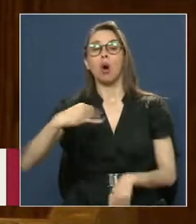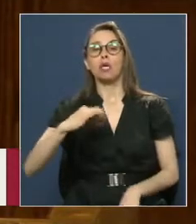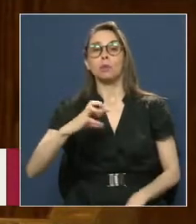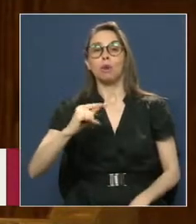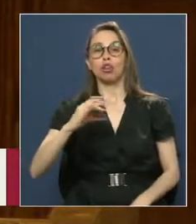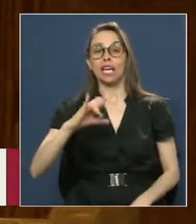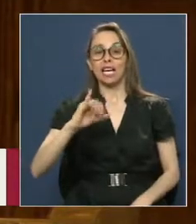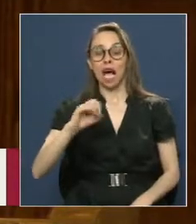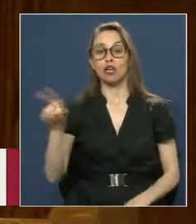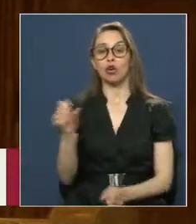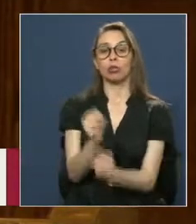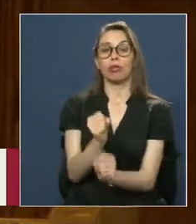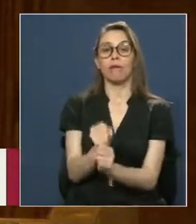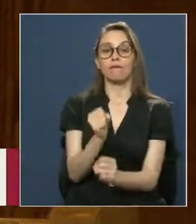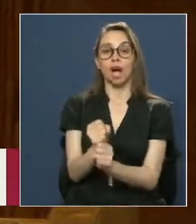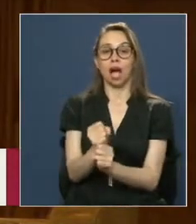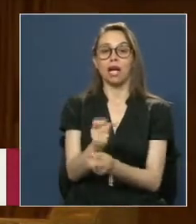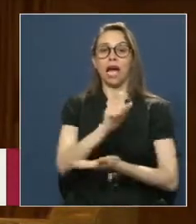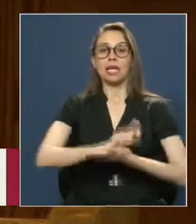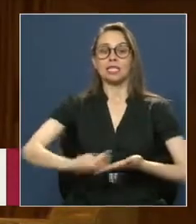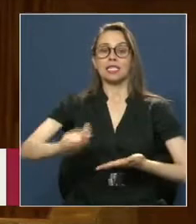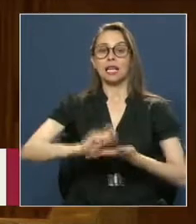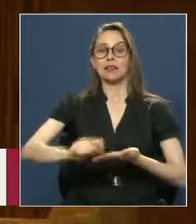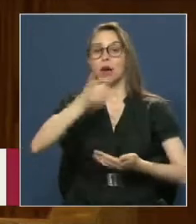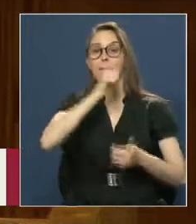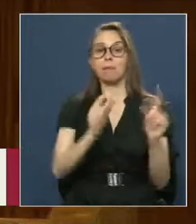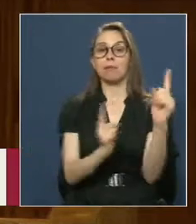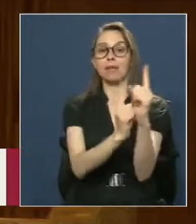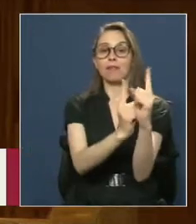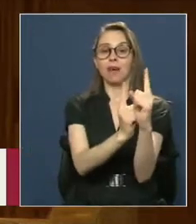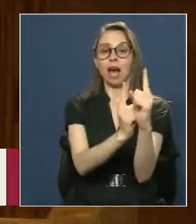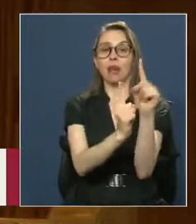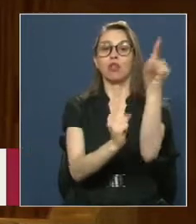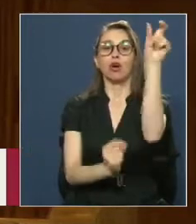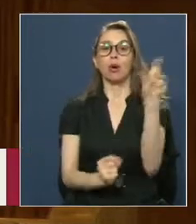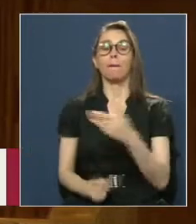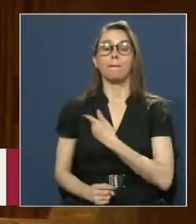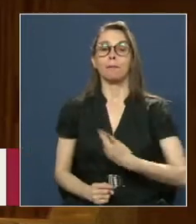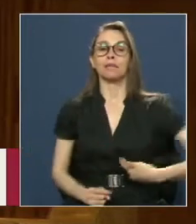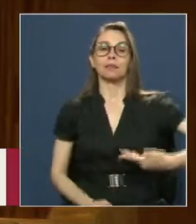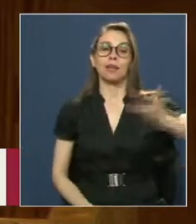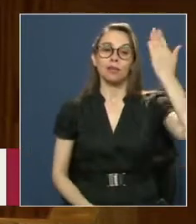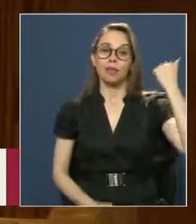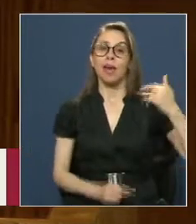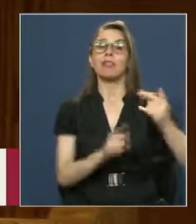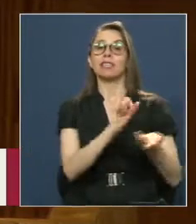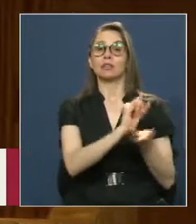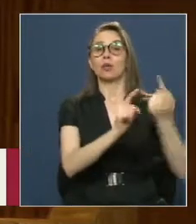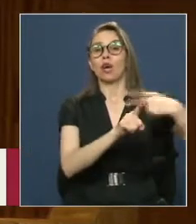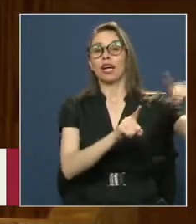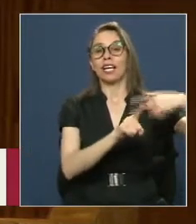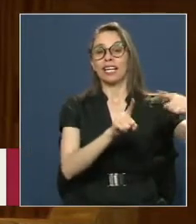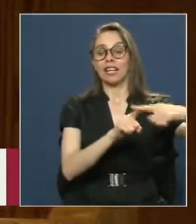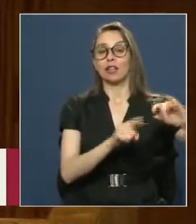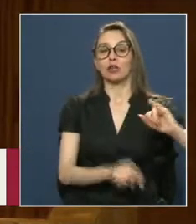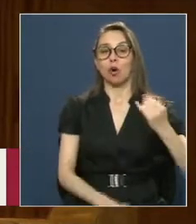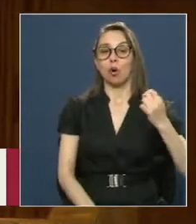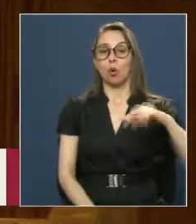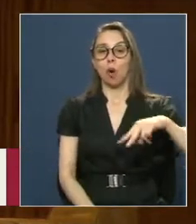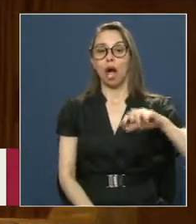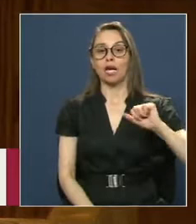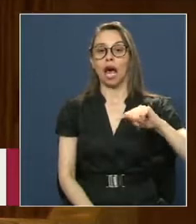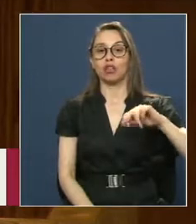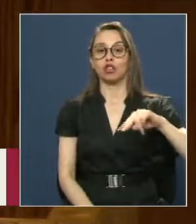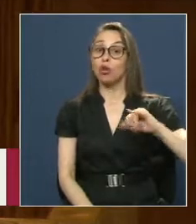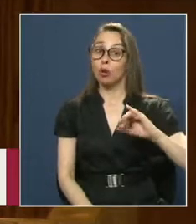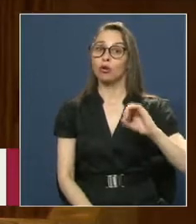desempeñara como secretario privado De querer a su presidente en aquella entidad crediticia Don Juan Antonio